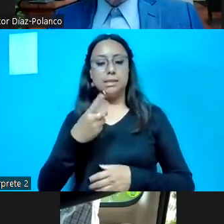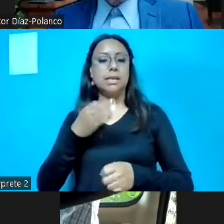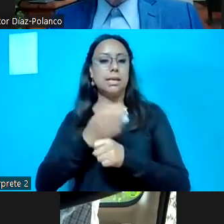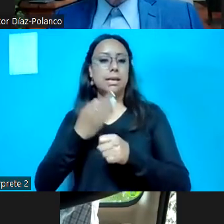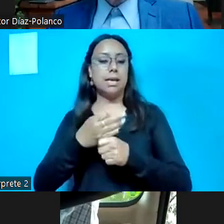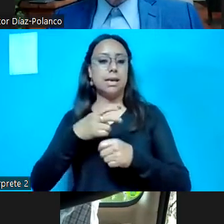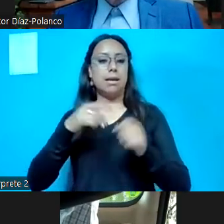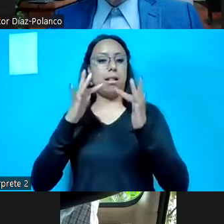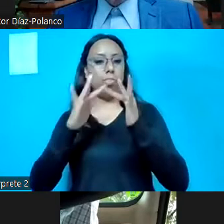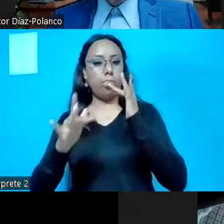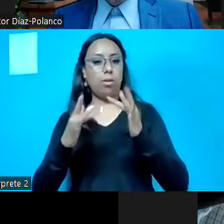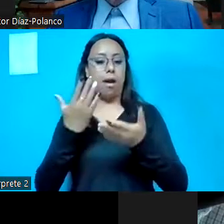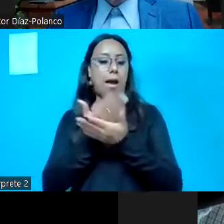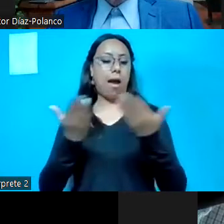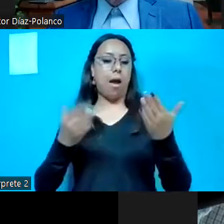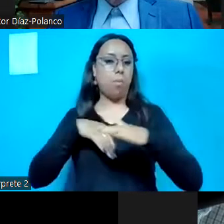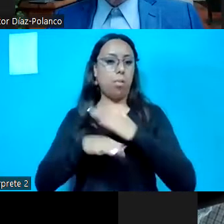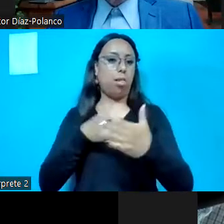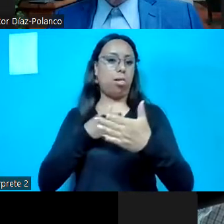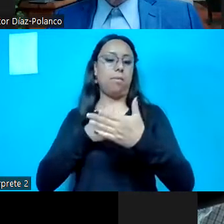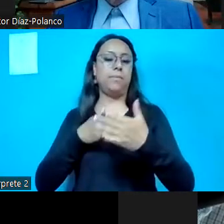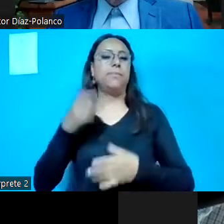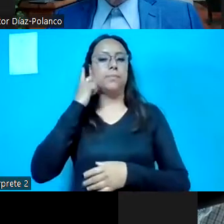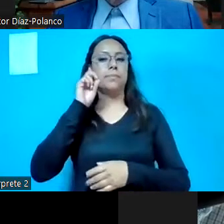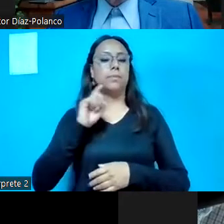Este, diputada Xochitl Bravo Espinosa.